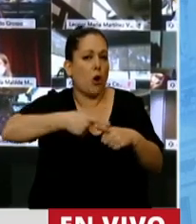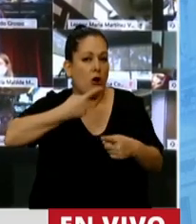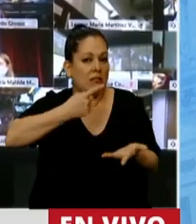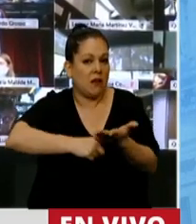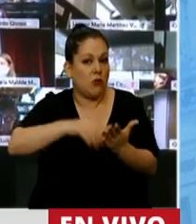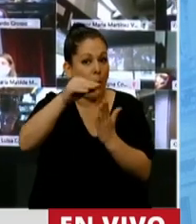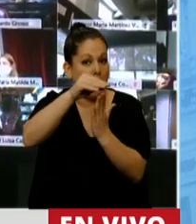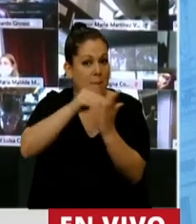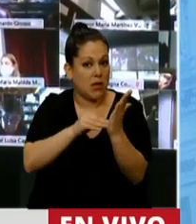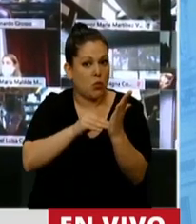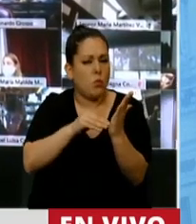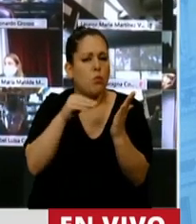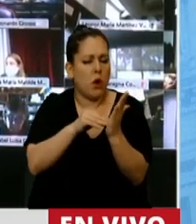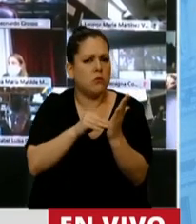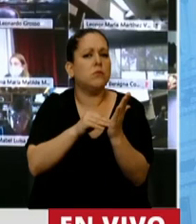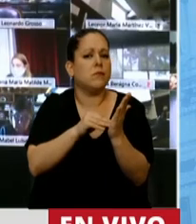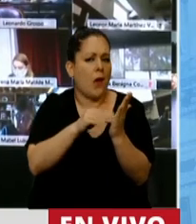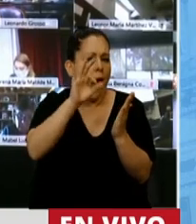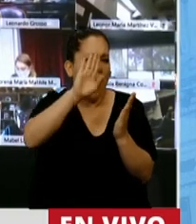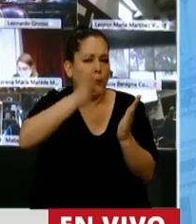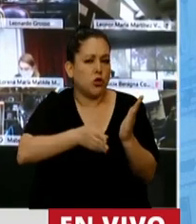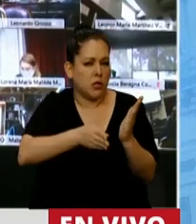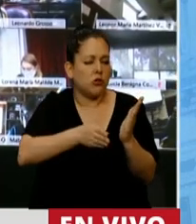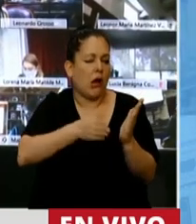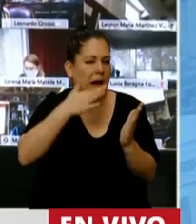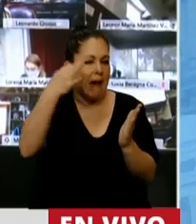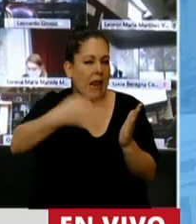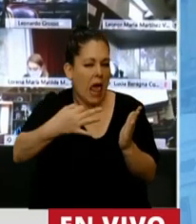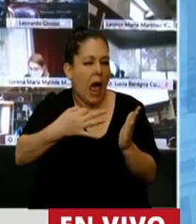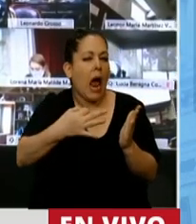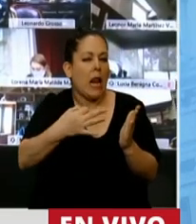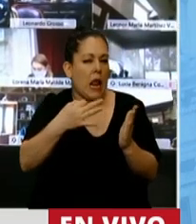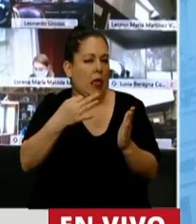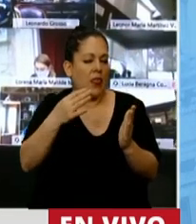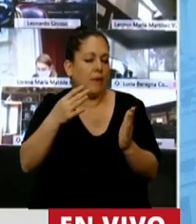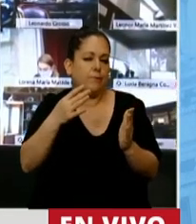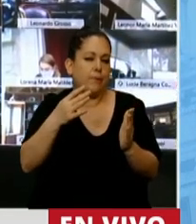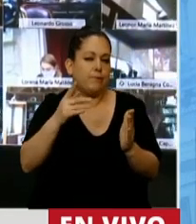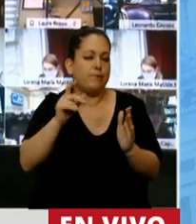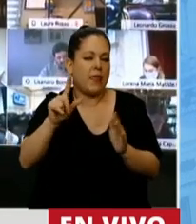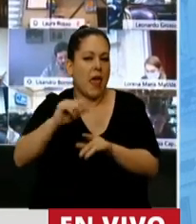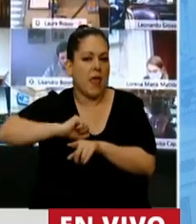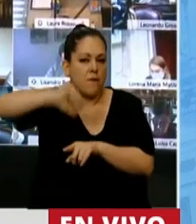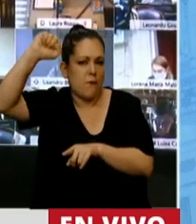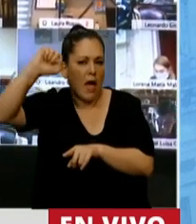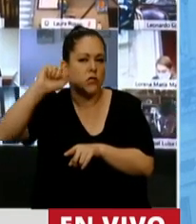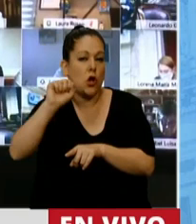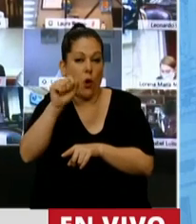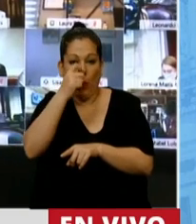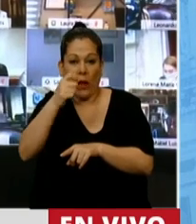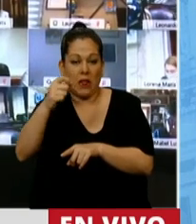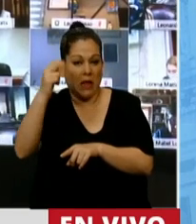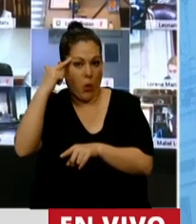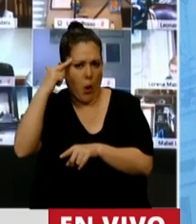presupuesto caen en términos porcentuales reales descontada la inflación oficial prevista del 29,